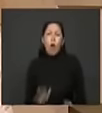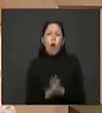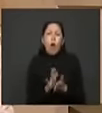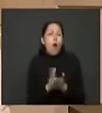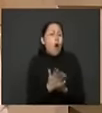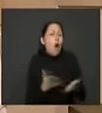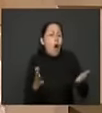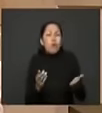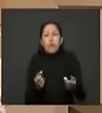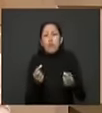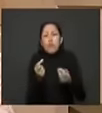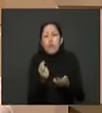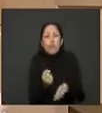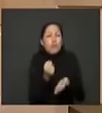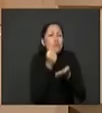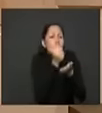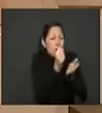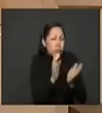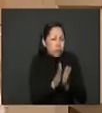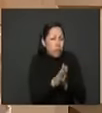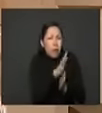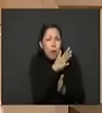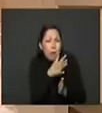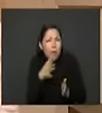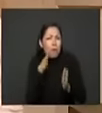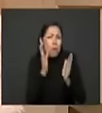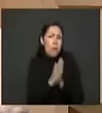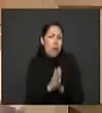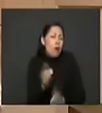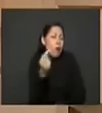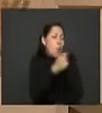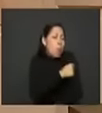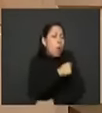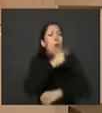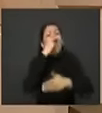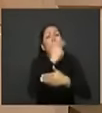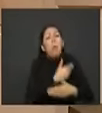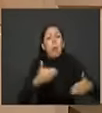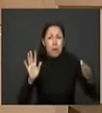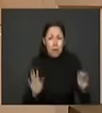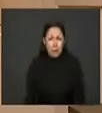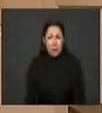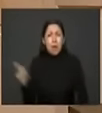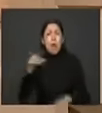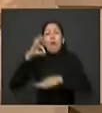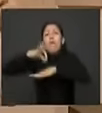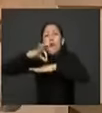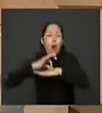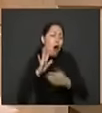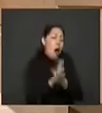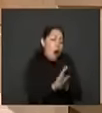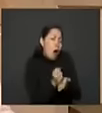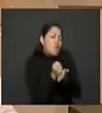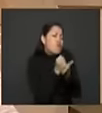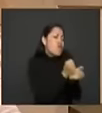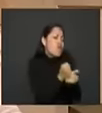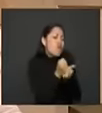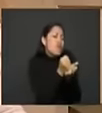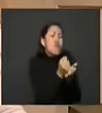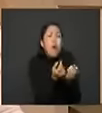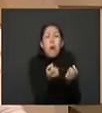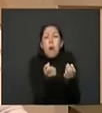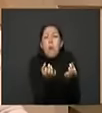de bolsas rurales, vacuna a los niños, como si fuera una ONG. Pero los que imparten